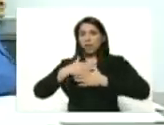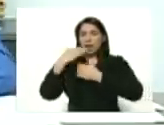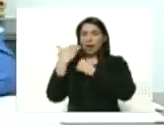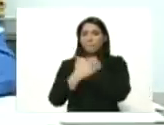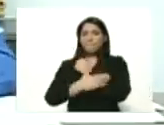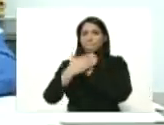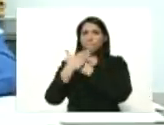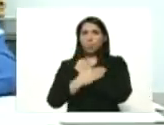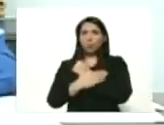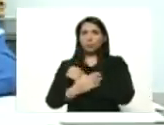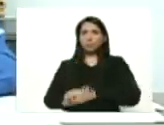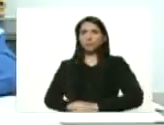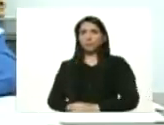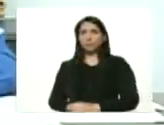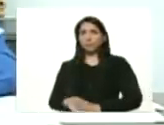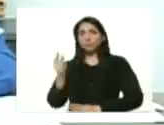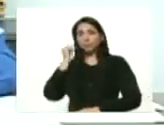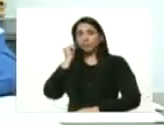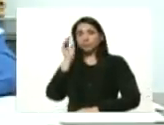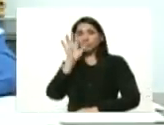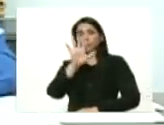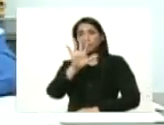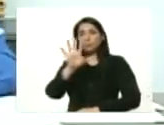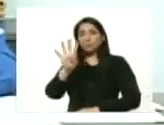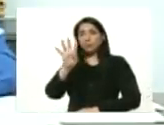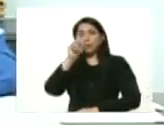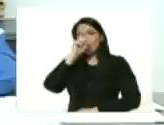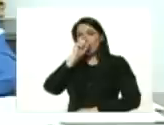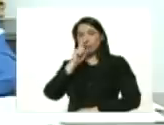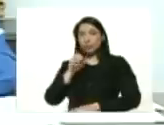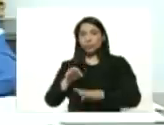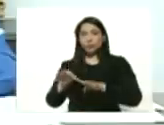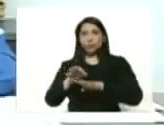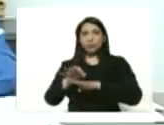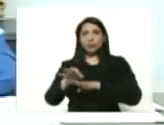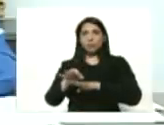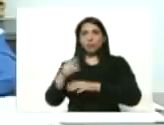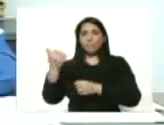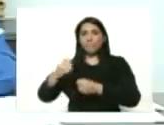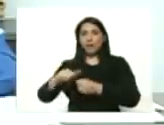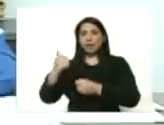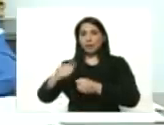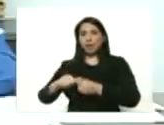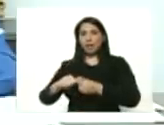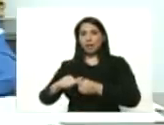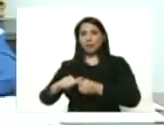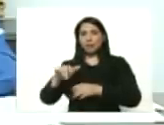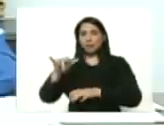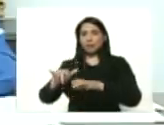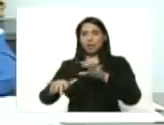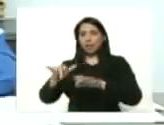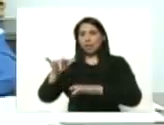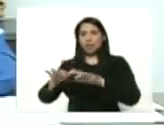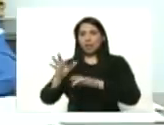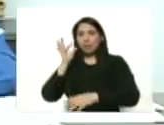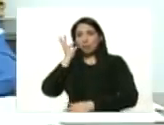mujer de 54 años municipio Maracaibo secretaria